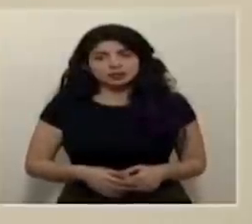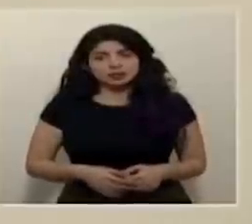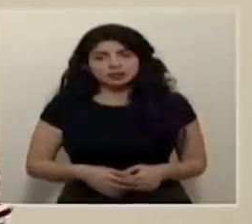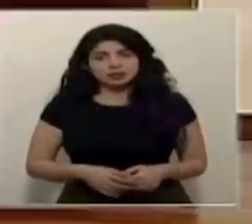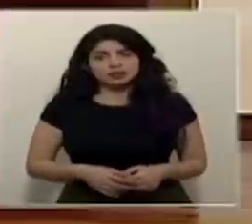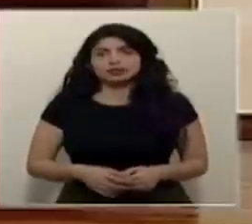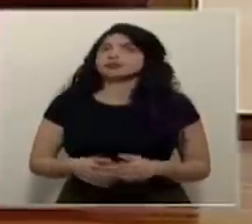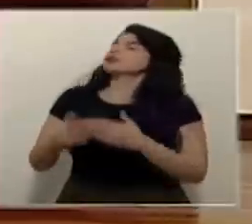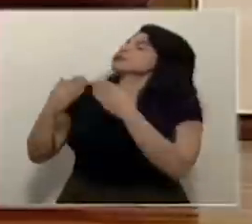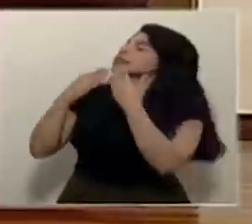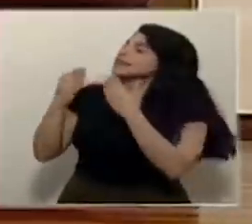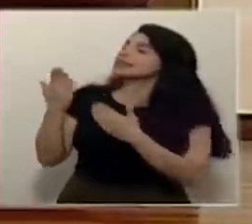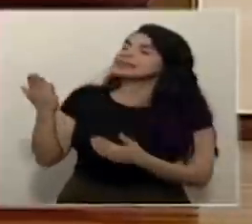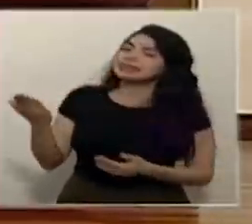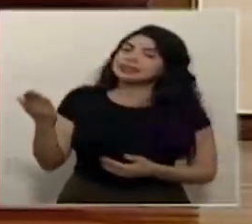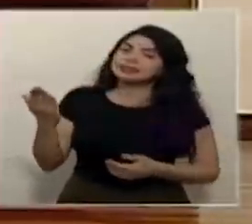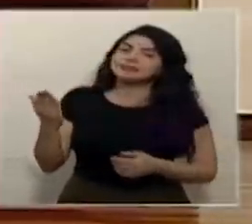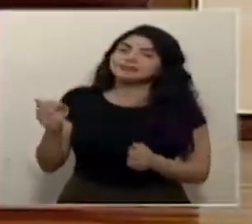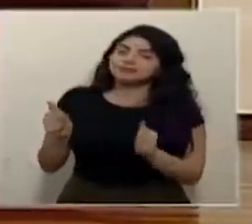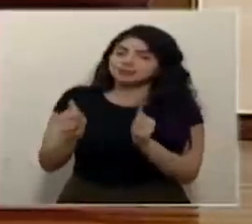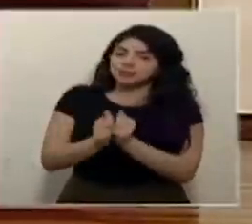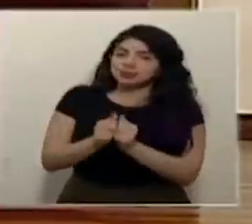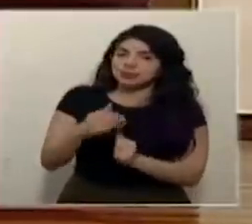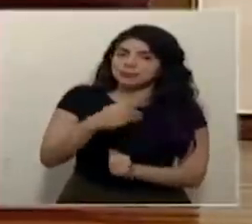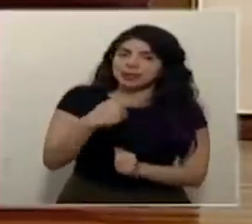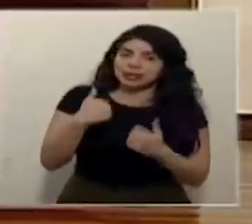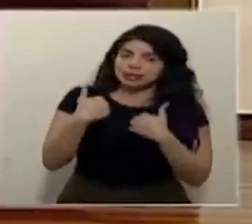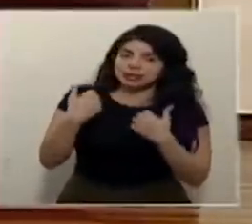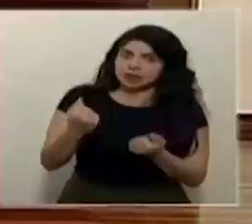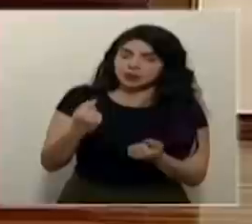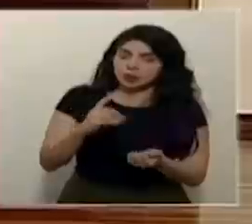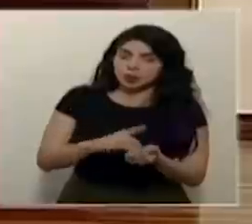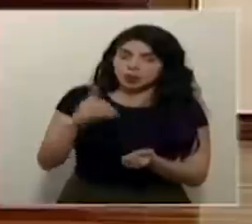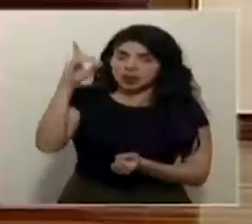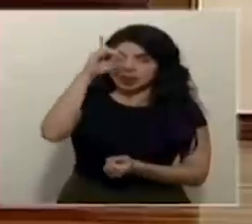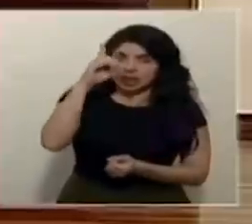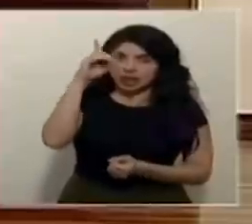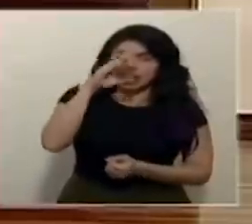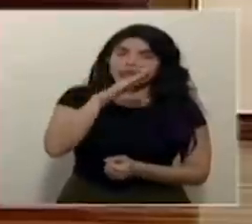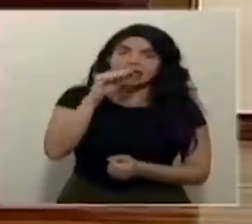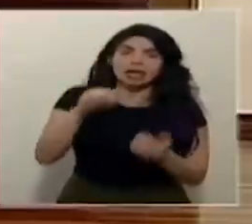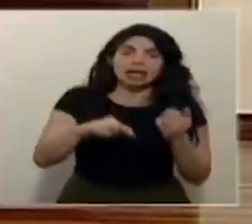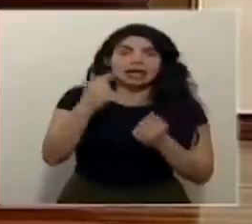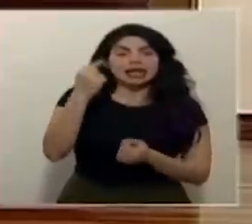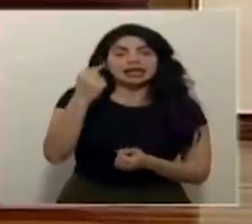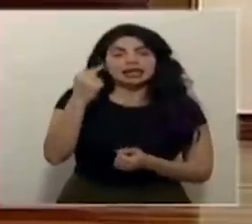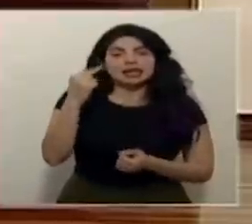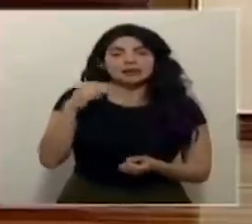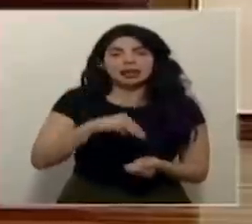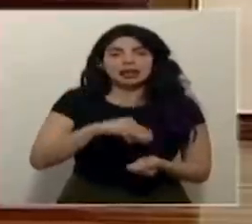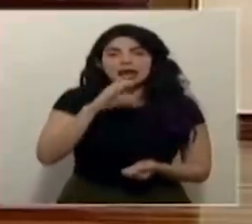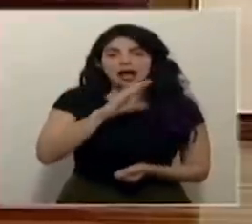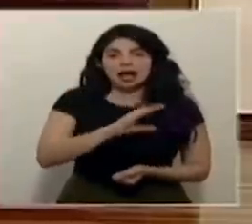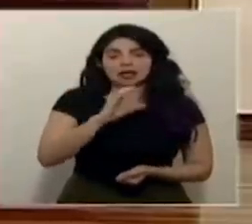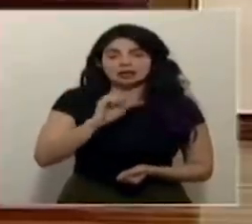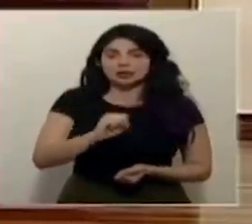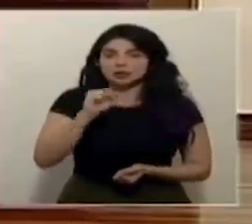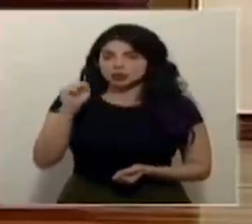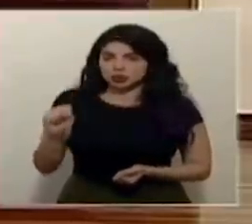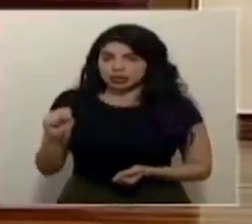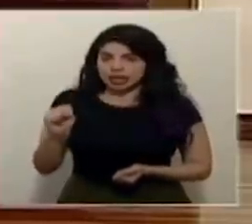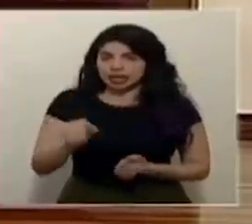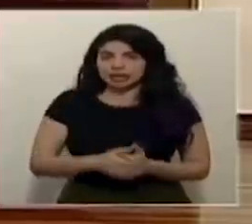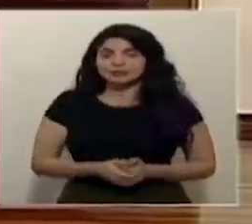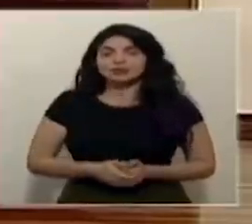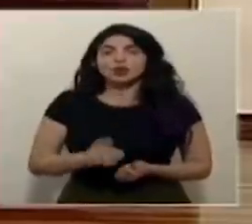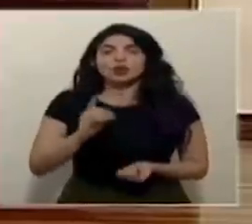le agradecemos la compañía al ministro de salud del doctor Daniel Salas y al gerente médico de la caja costarricense de seguro